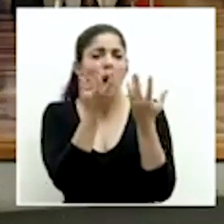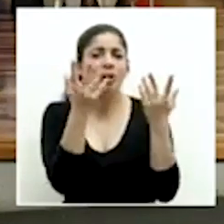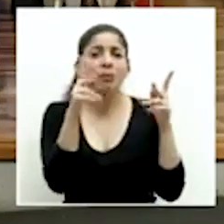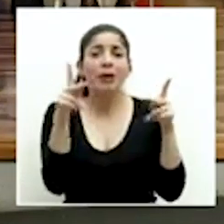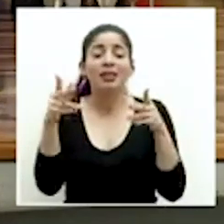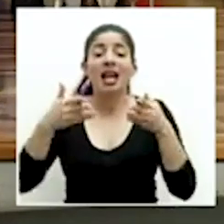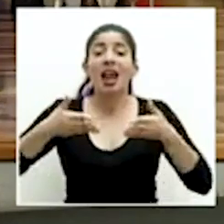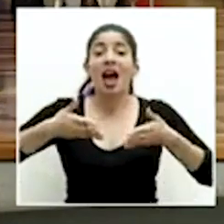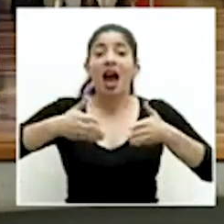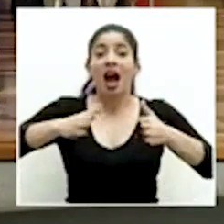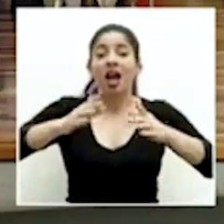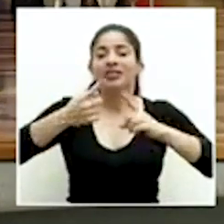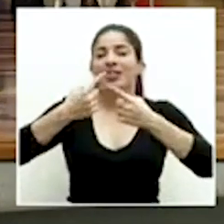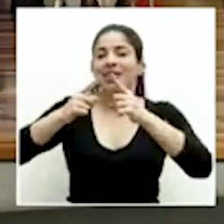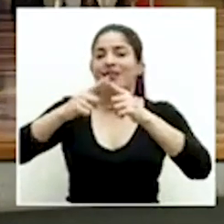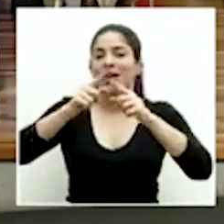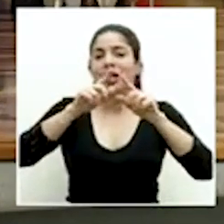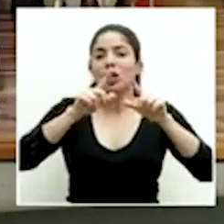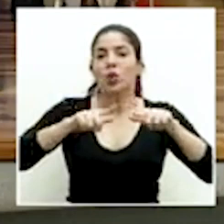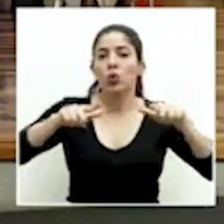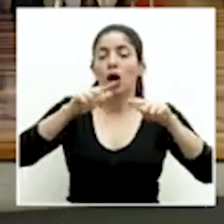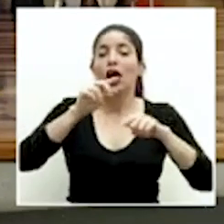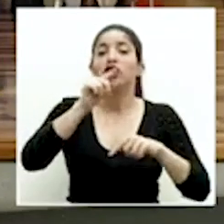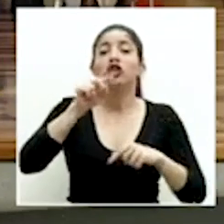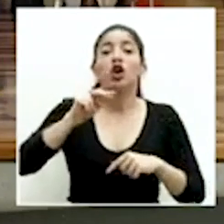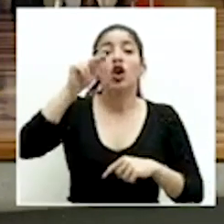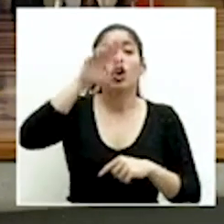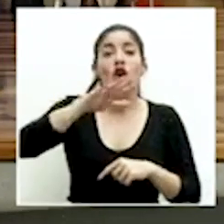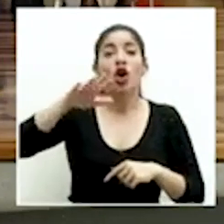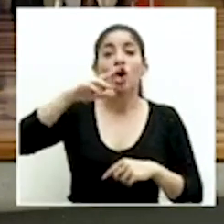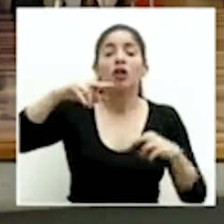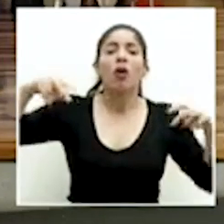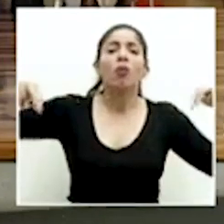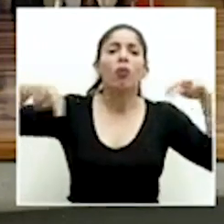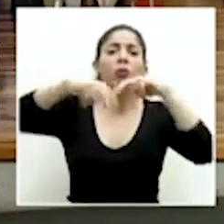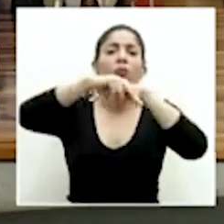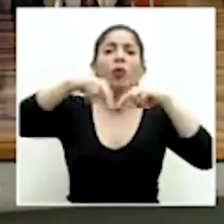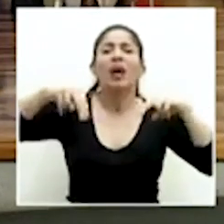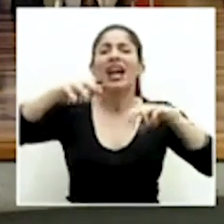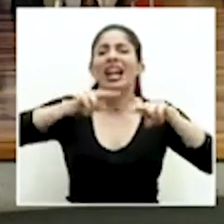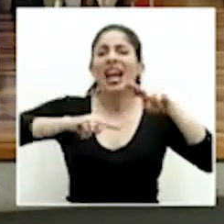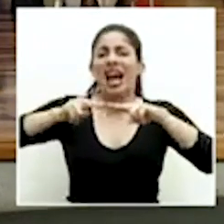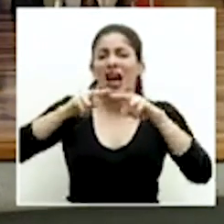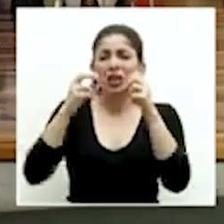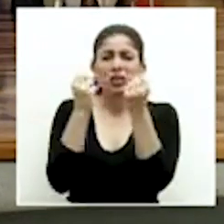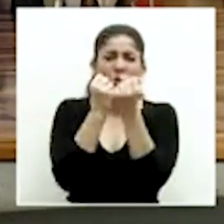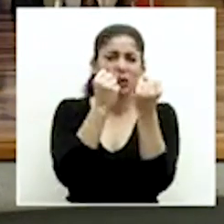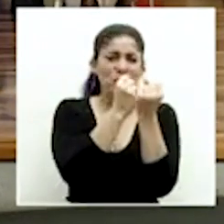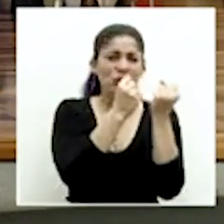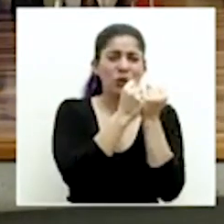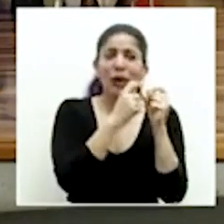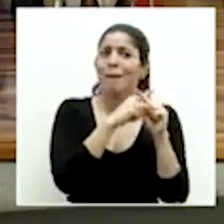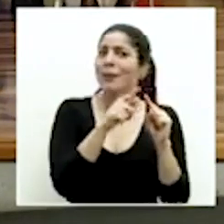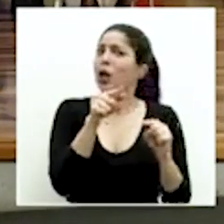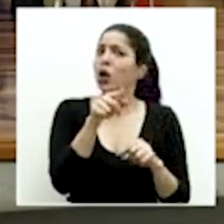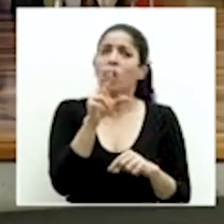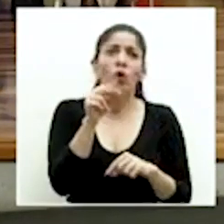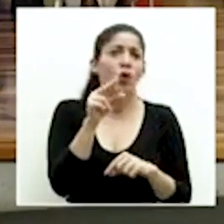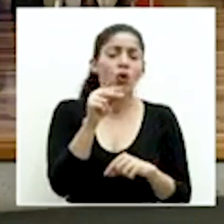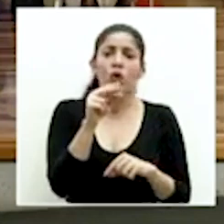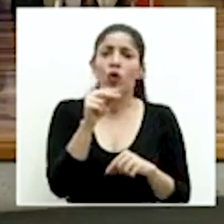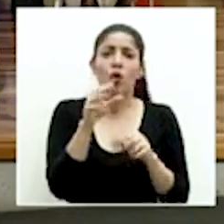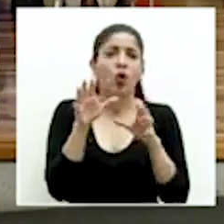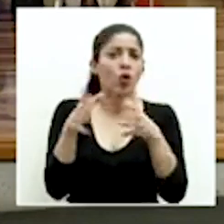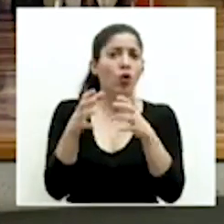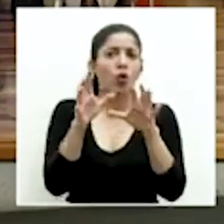en las calles de varias ciudades en la zona norte se mueven en aceras y abarrotan comercios y no necesariamente movilizando en las llamadas